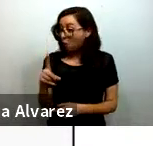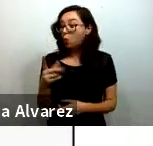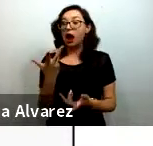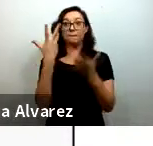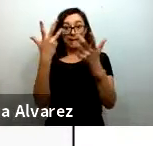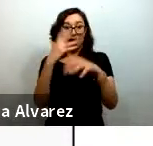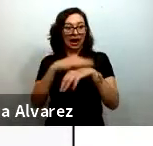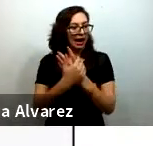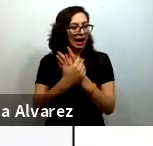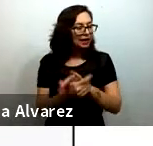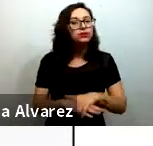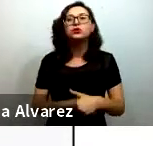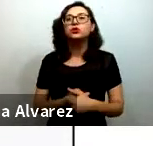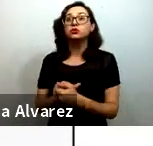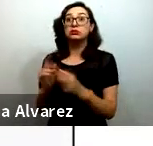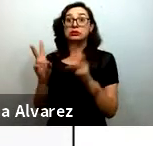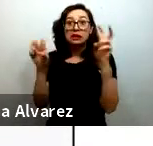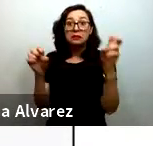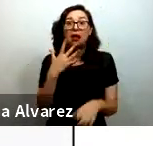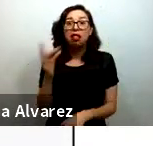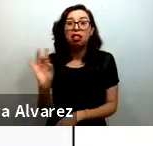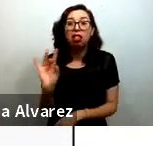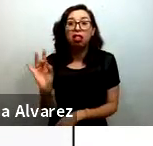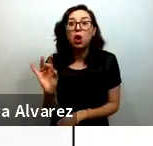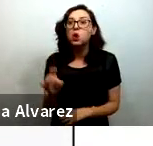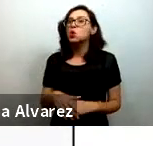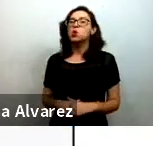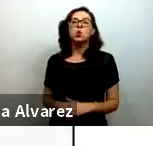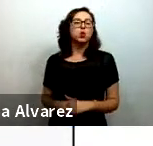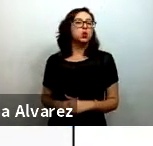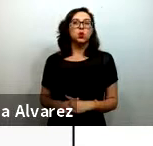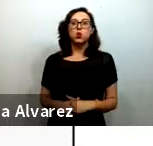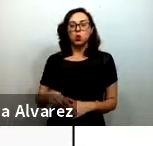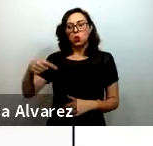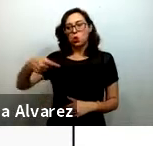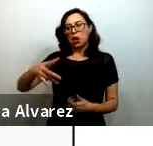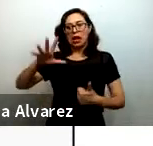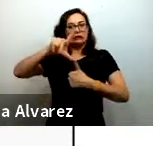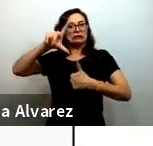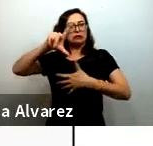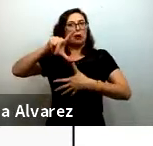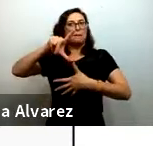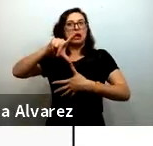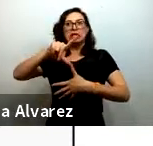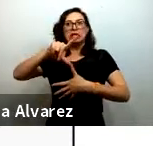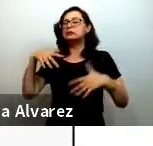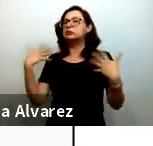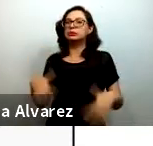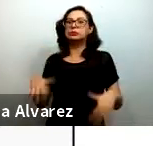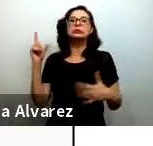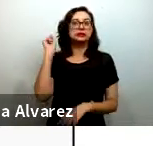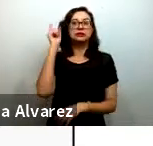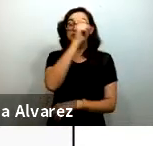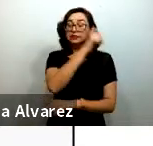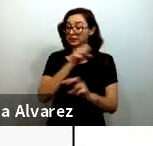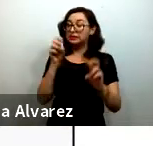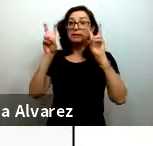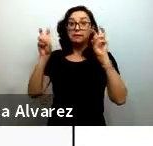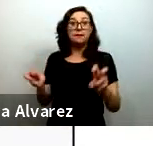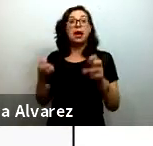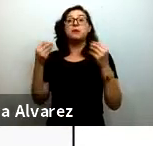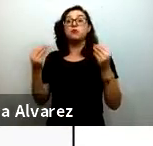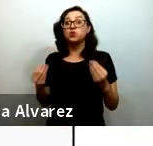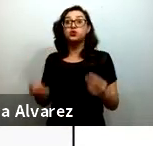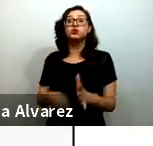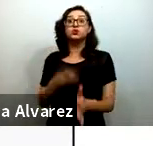no es tema menor en esta región, así que hay muchas consideraciones que vamos a tener que tomar en